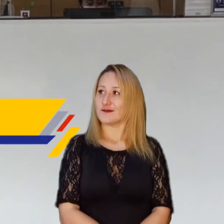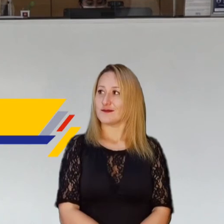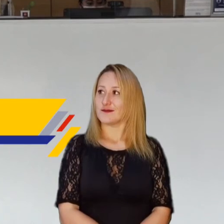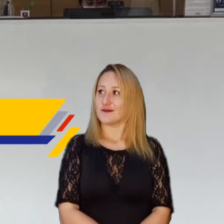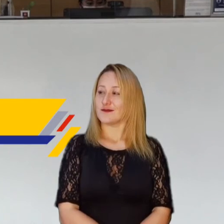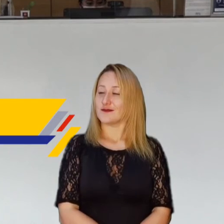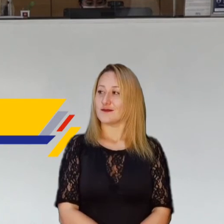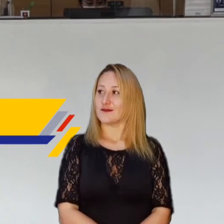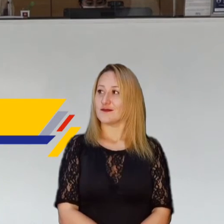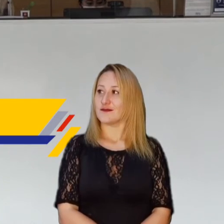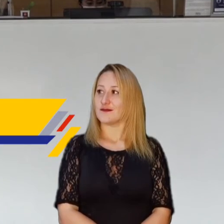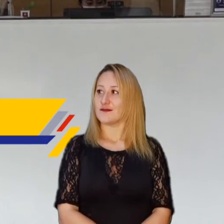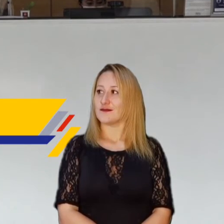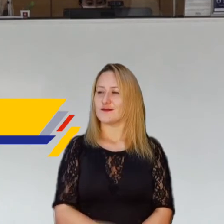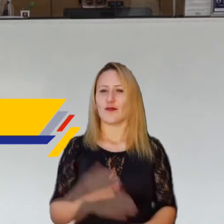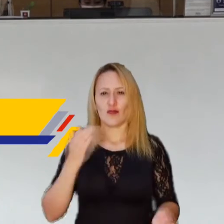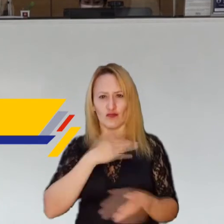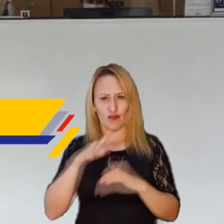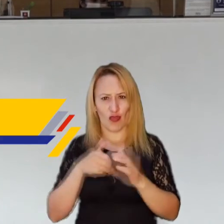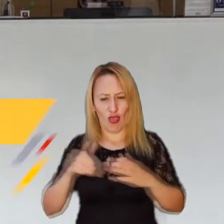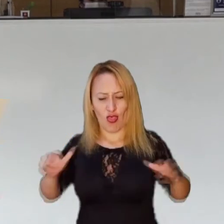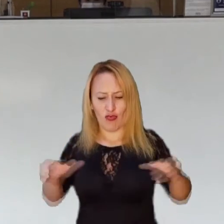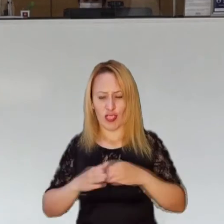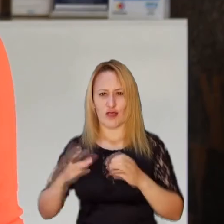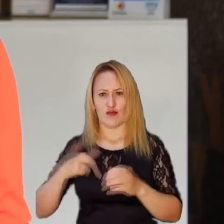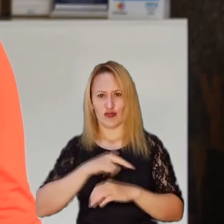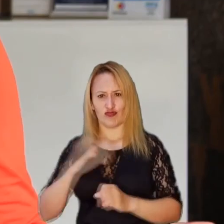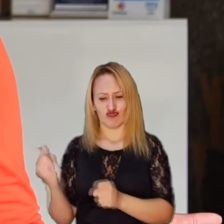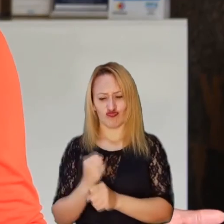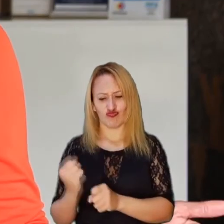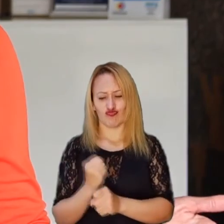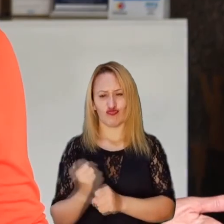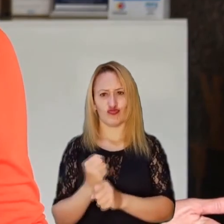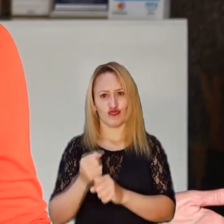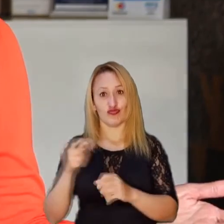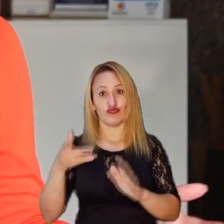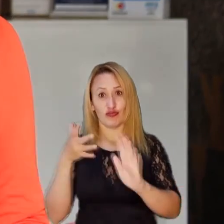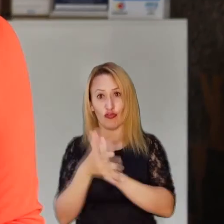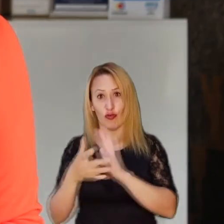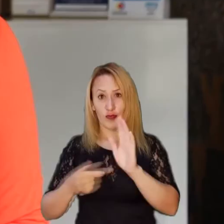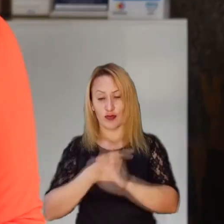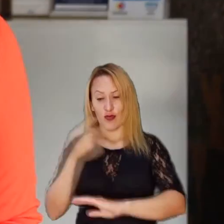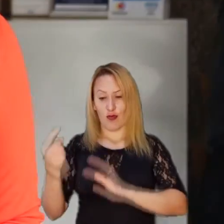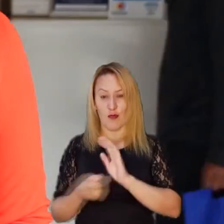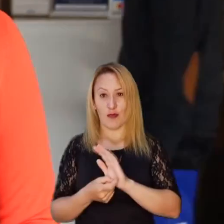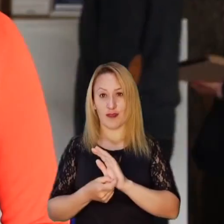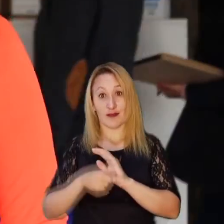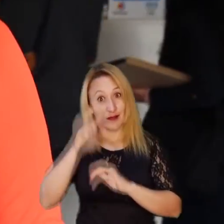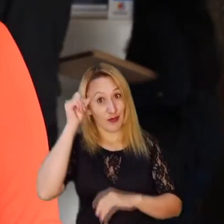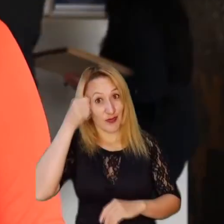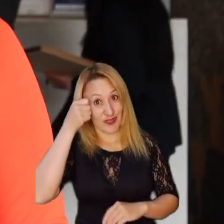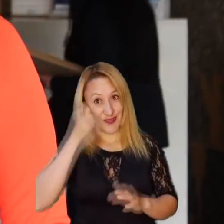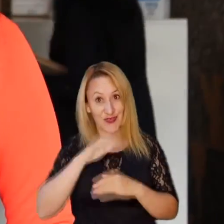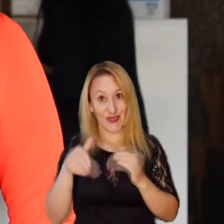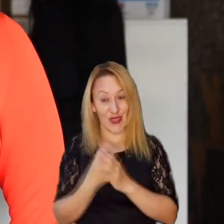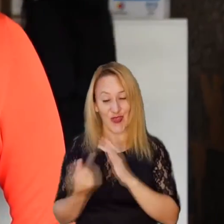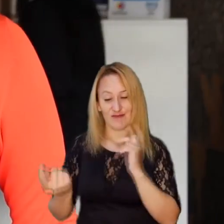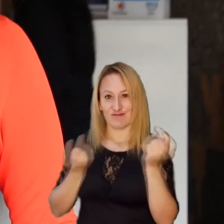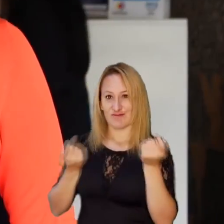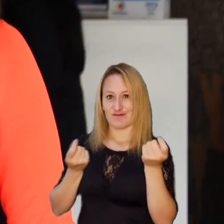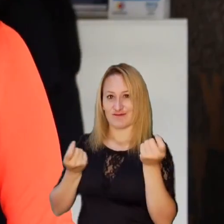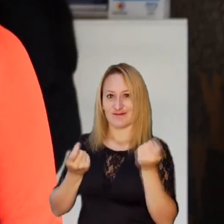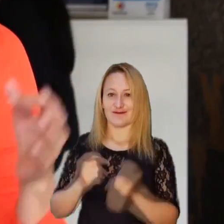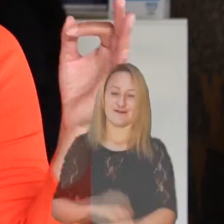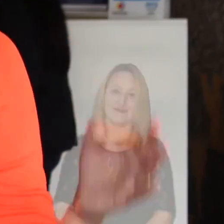de la República, en Twitter, arroba CGR-Colombia. Con todo este equipo seguiremos trabajando para llevarles información de primera mano. Y